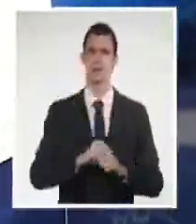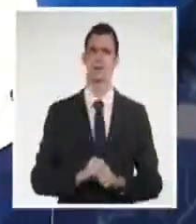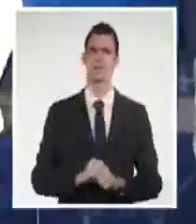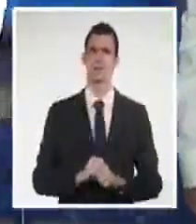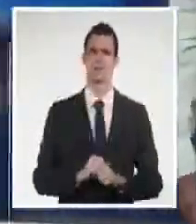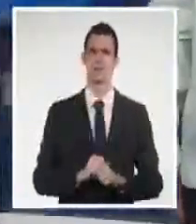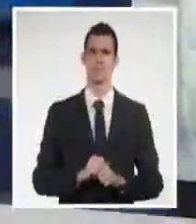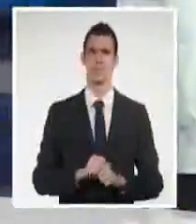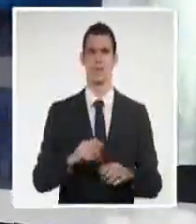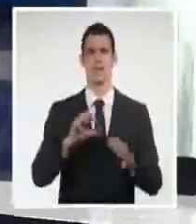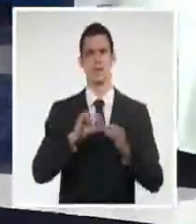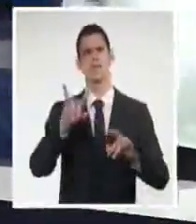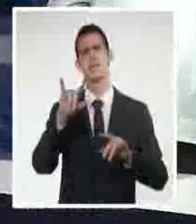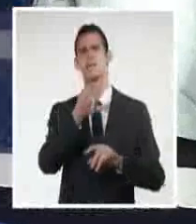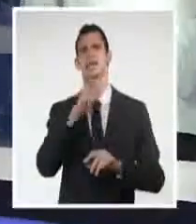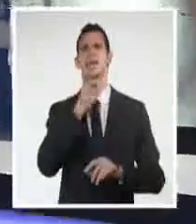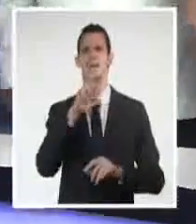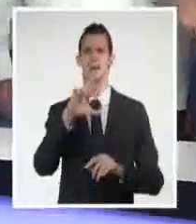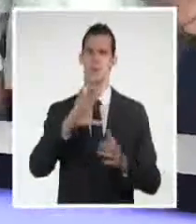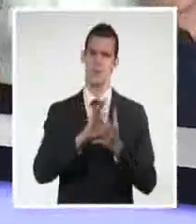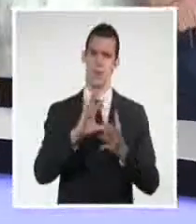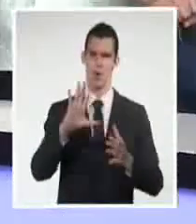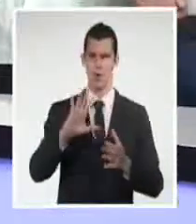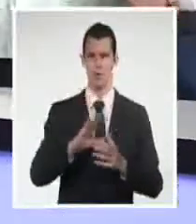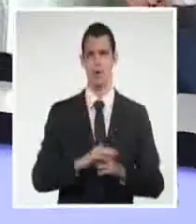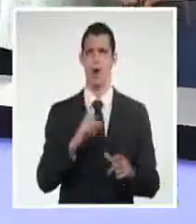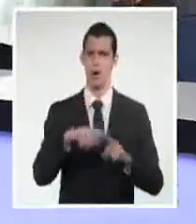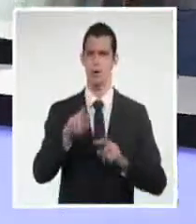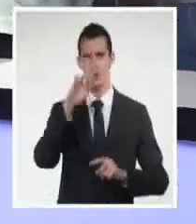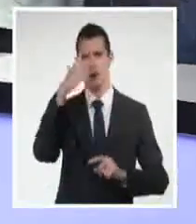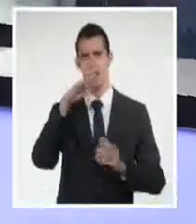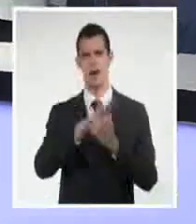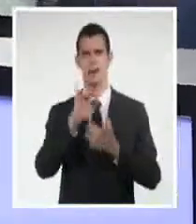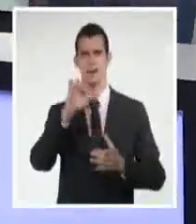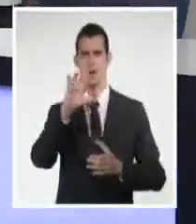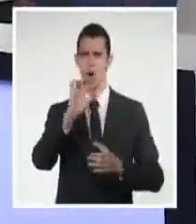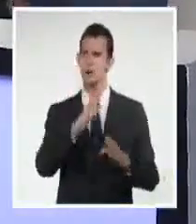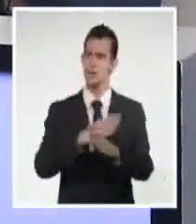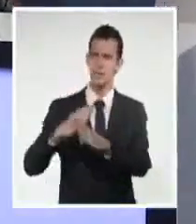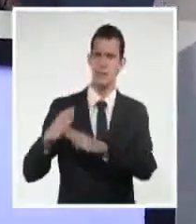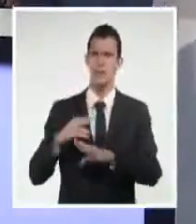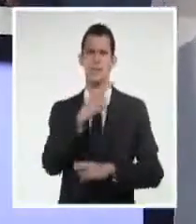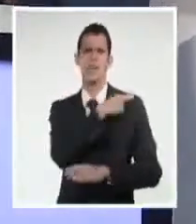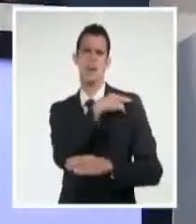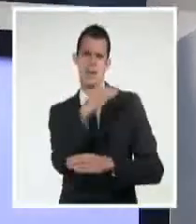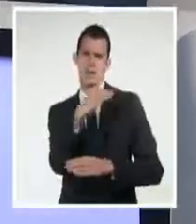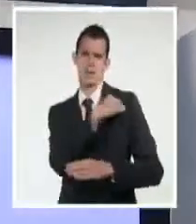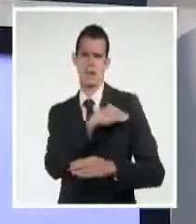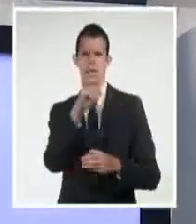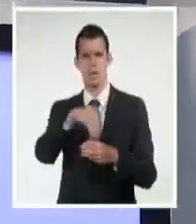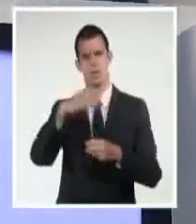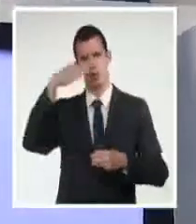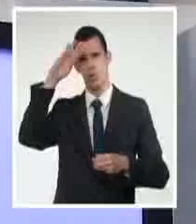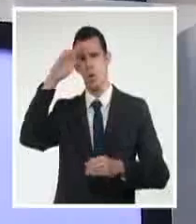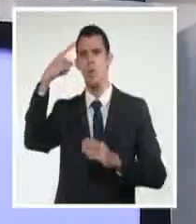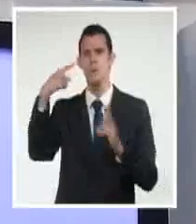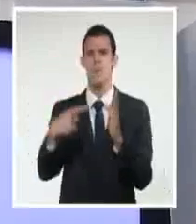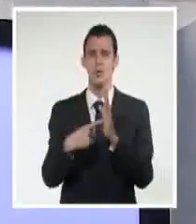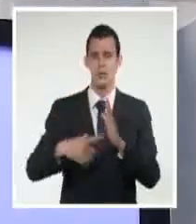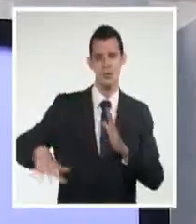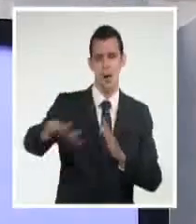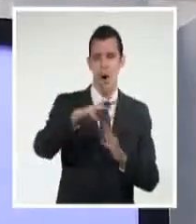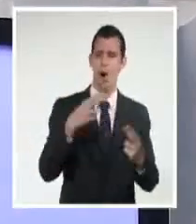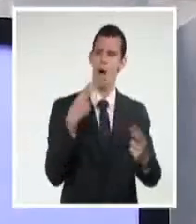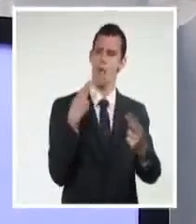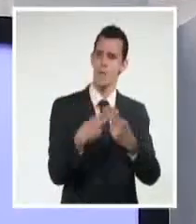en fin, Ramiro, todos que me dieron la posibilidad, el cariño y la confianza para estar en algún momento determinado